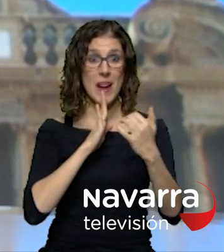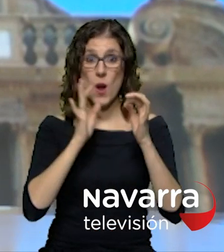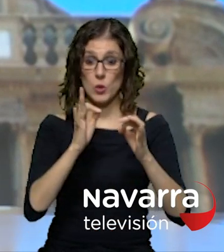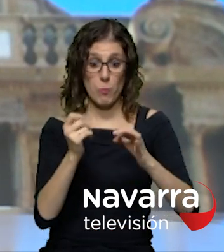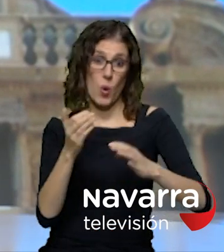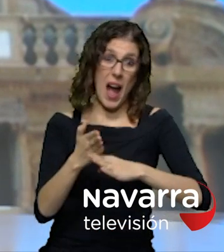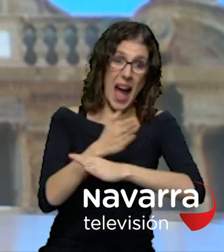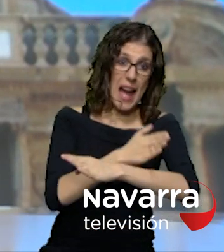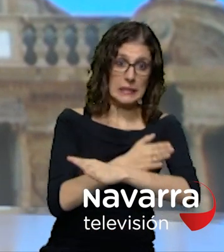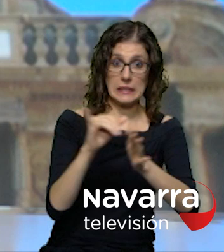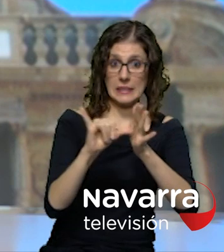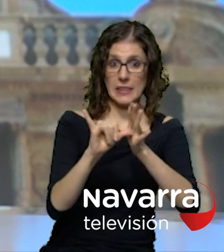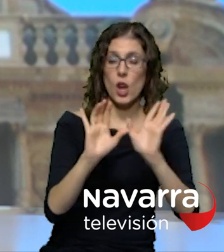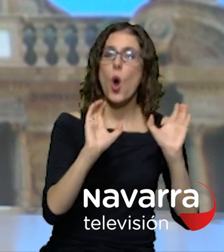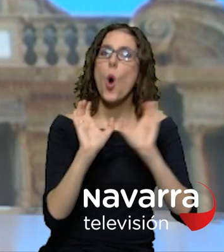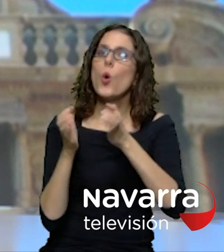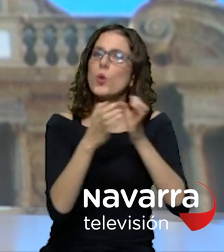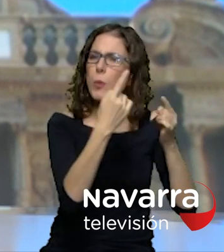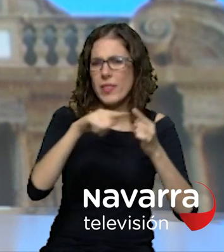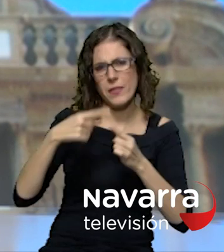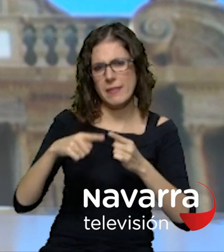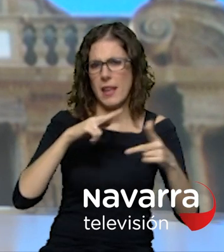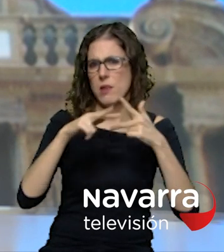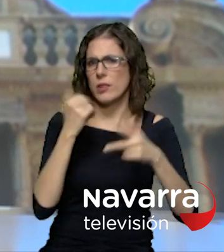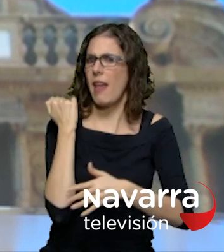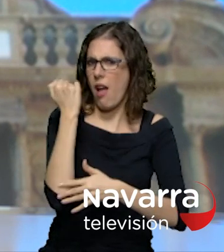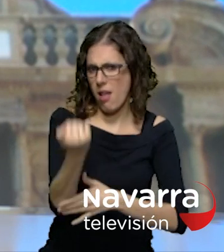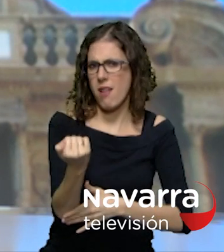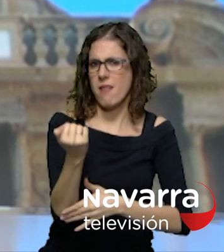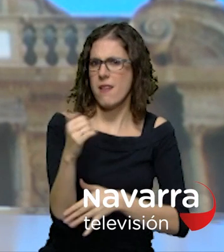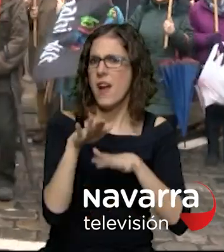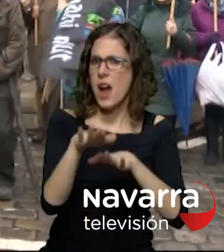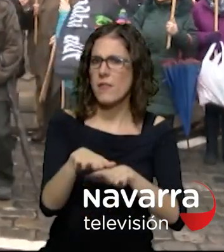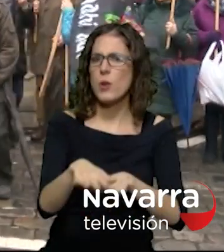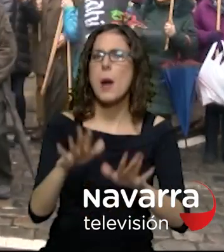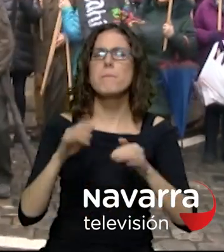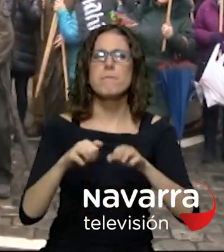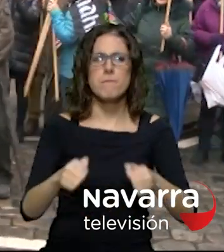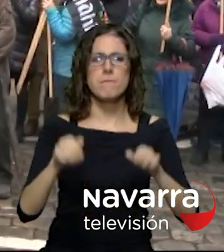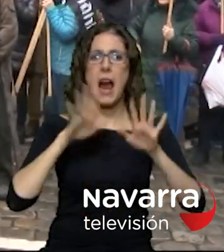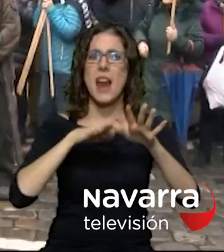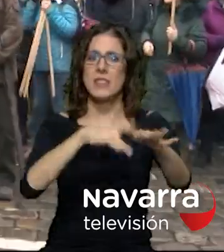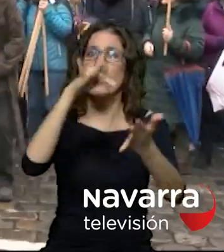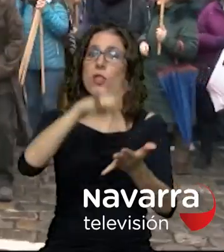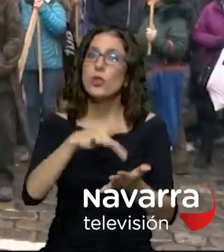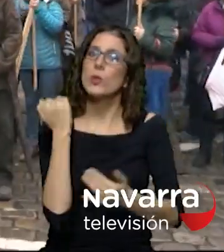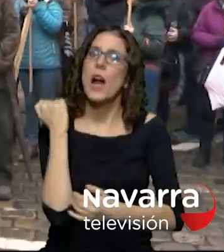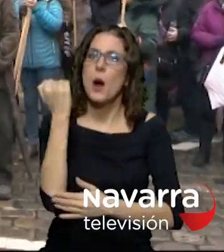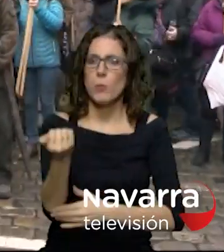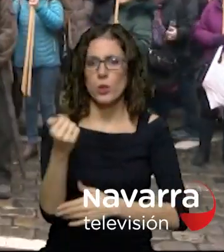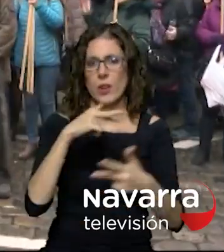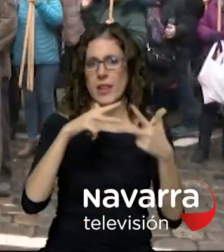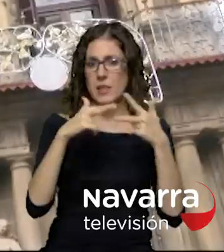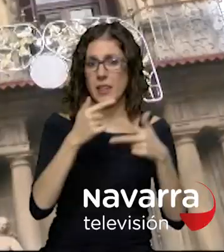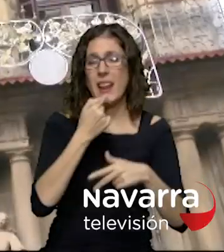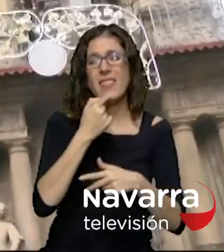colectivos a favor de la euskera se han manifestado en contra de esa ordenanza aseguran que es un retroceso para la ciudad y que refleja el odio